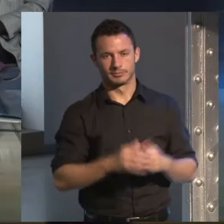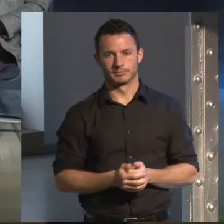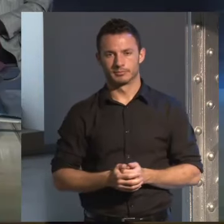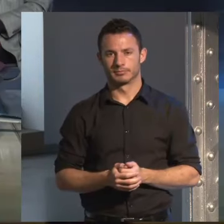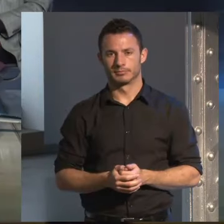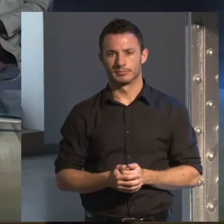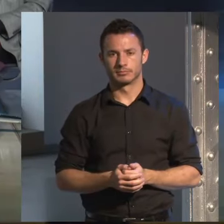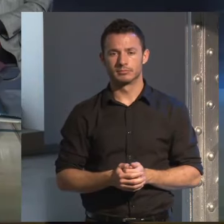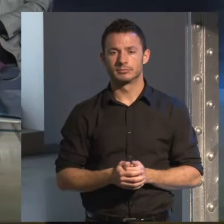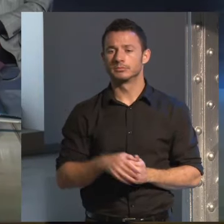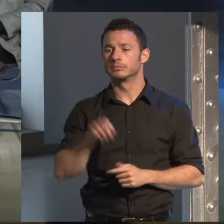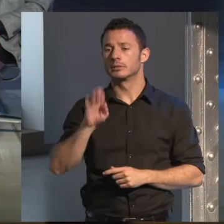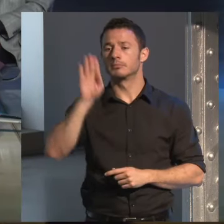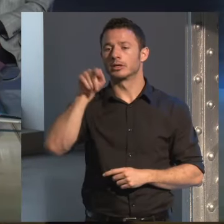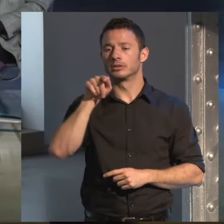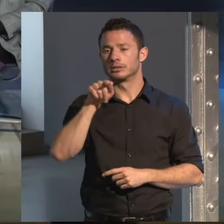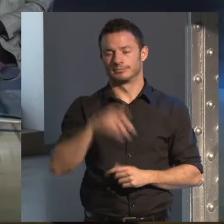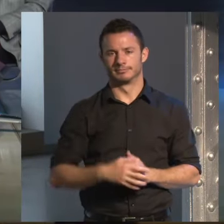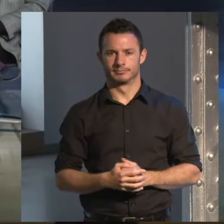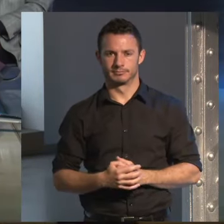alguien había levantado la mano